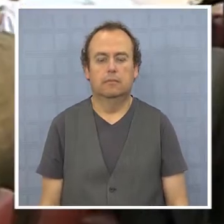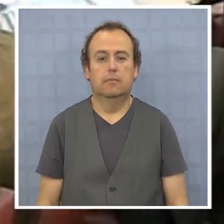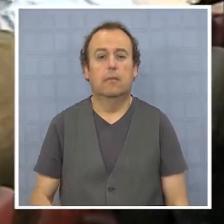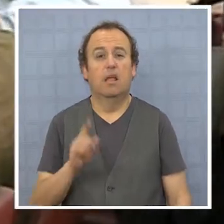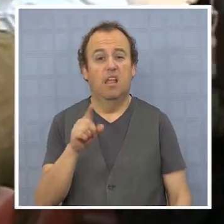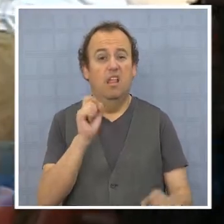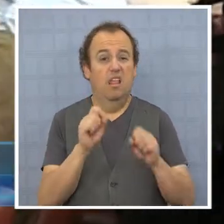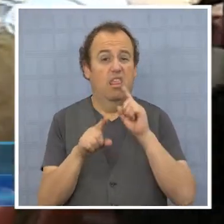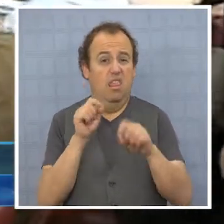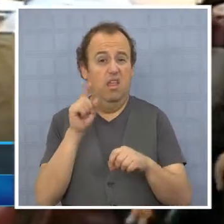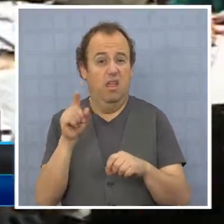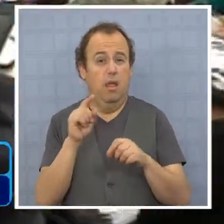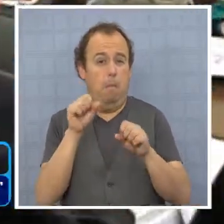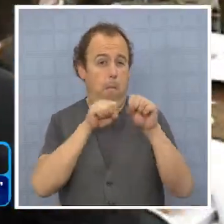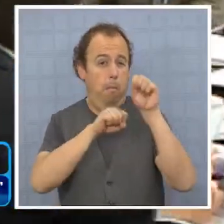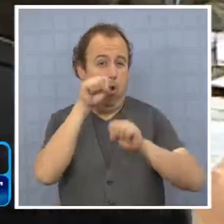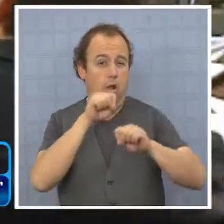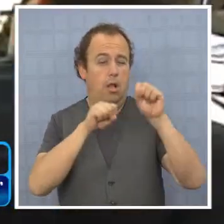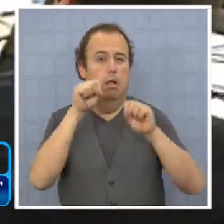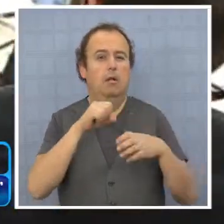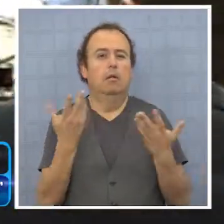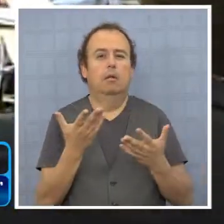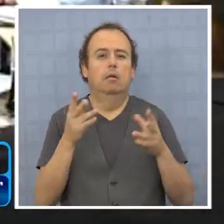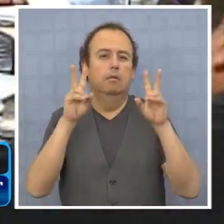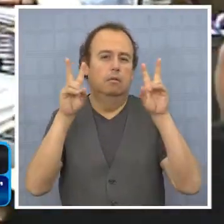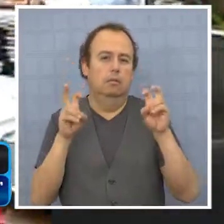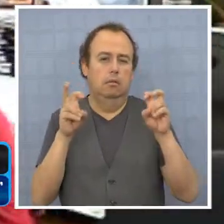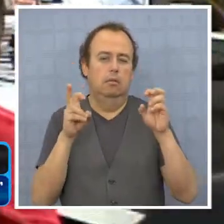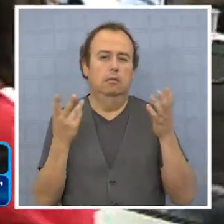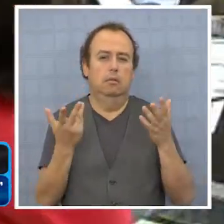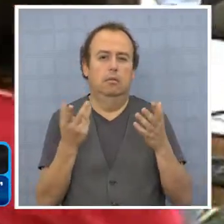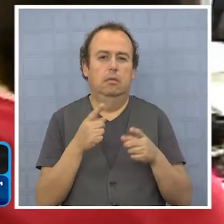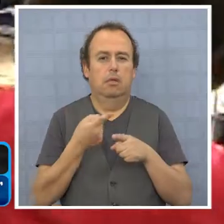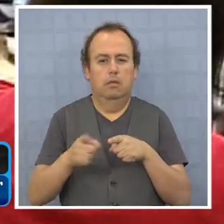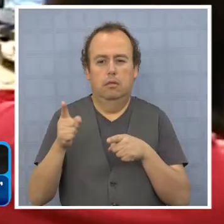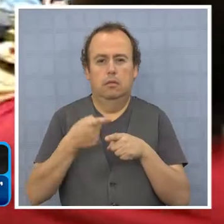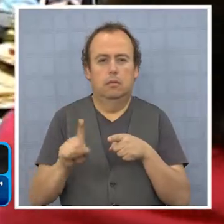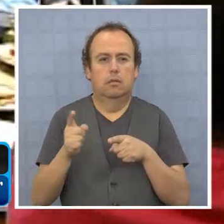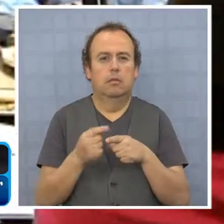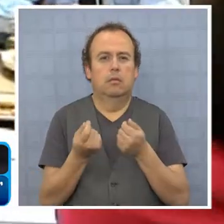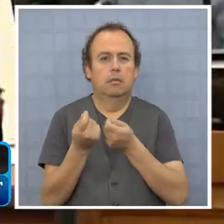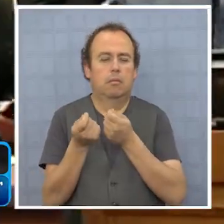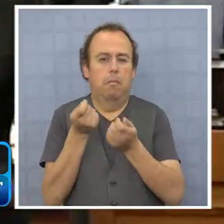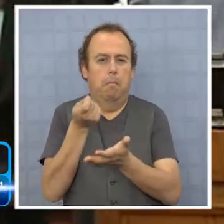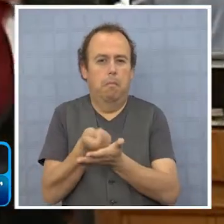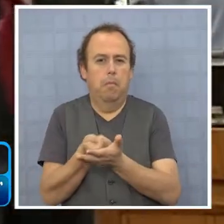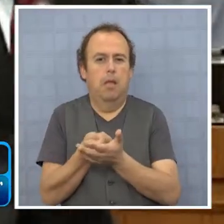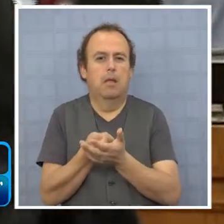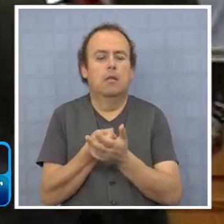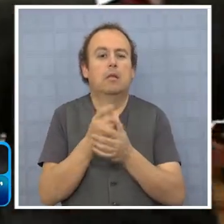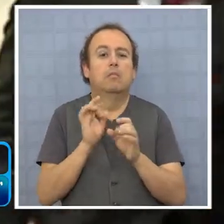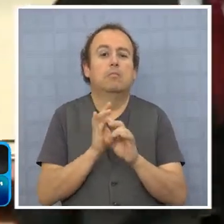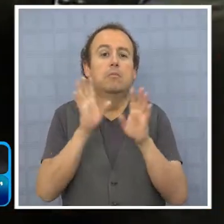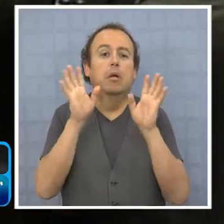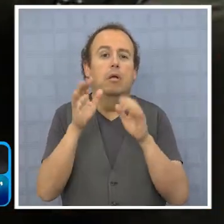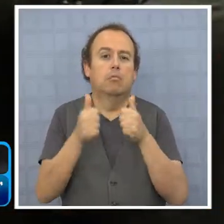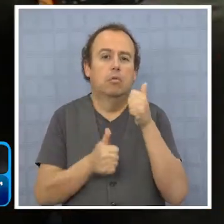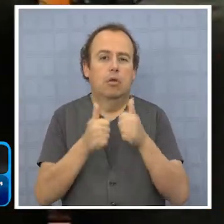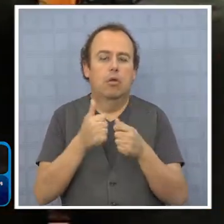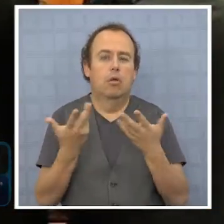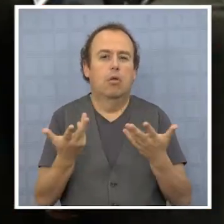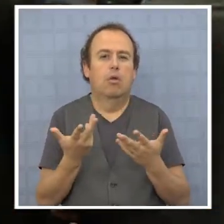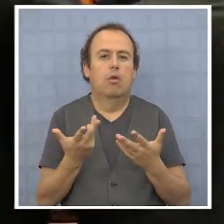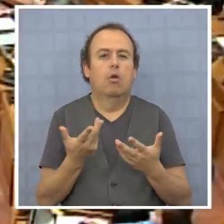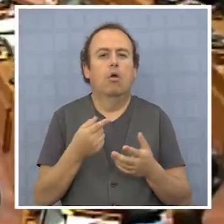El debate en la esfera política gira en torno a temas como las cuotas de captura y la posible licitación de ellas